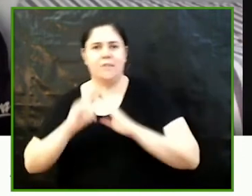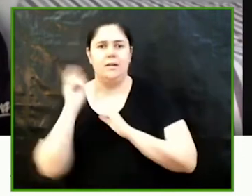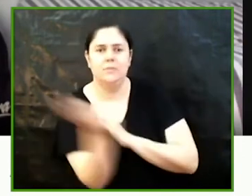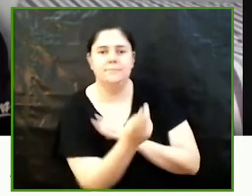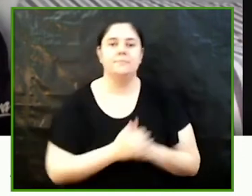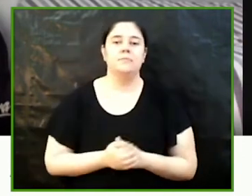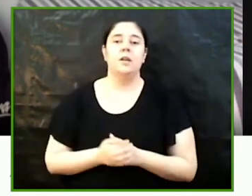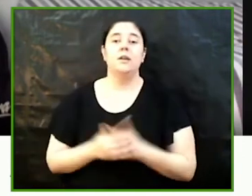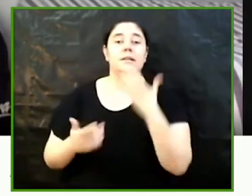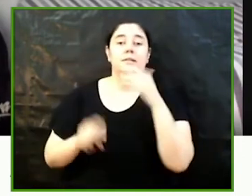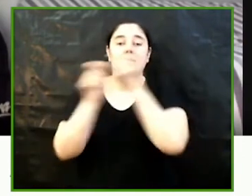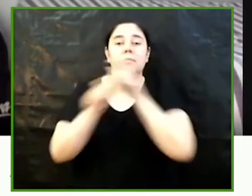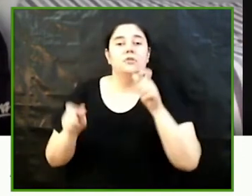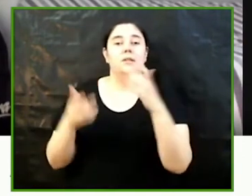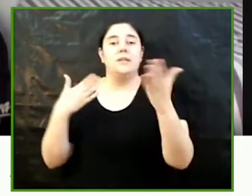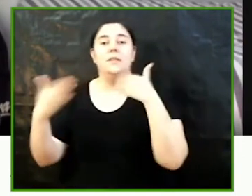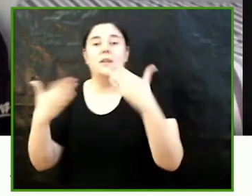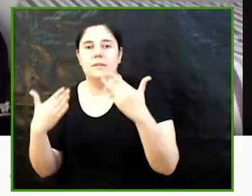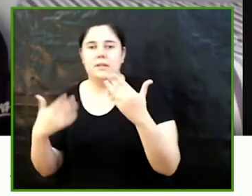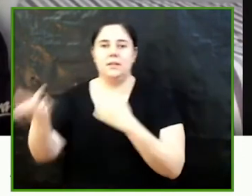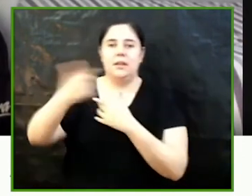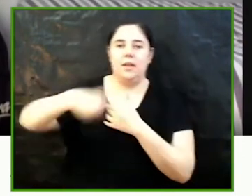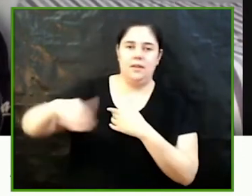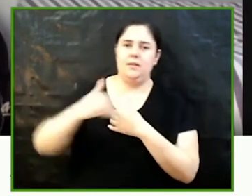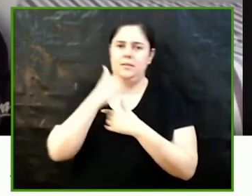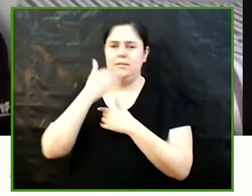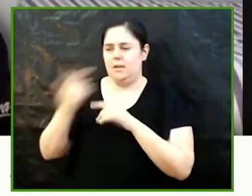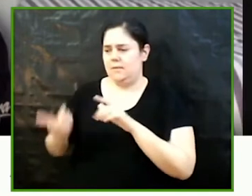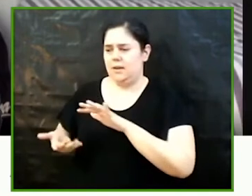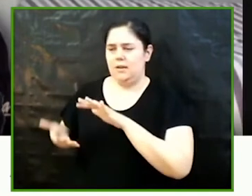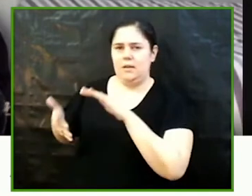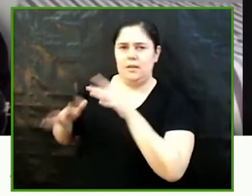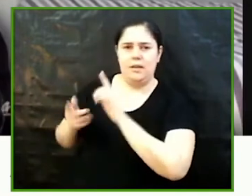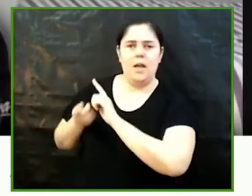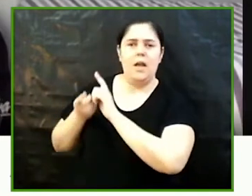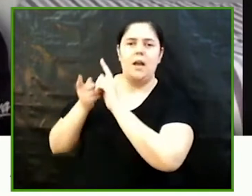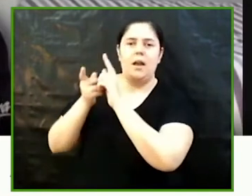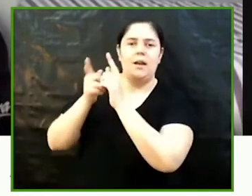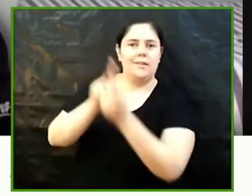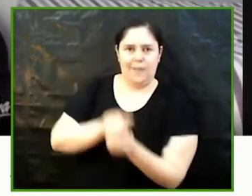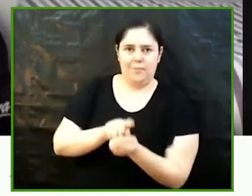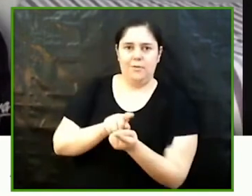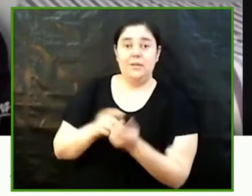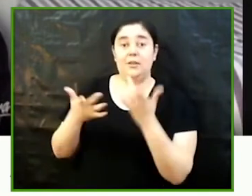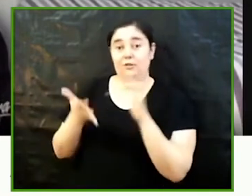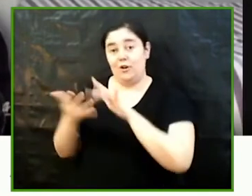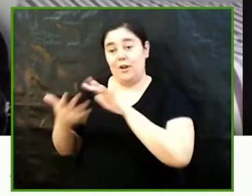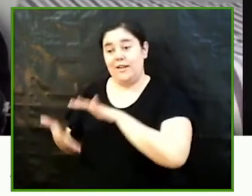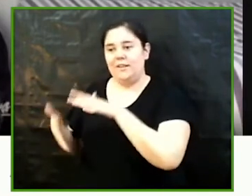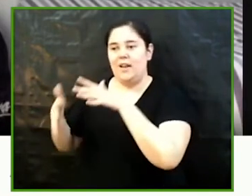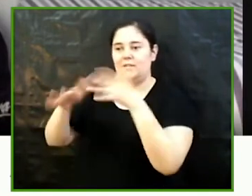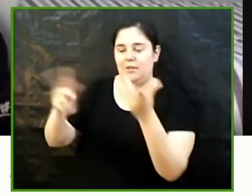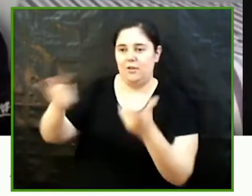que todas las personas entrevistadas se muestran conocedoras de todos estos cambios habiendo sido su transición uno de los factores que ha promovido esta mayor